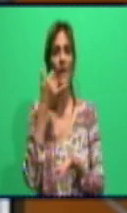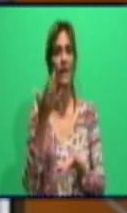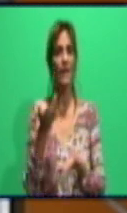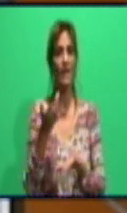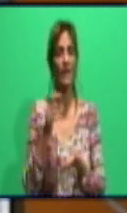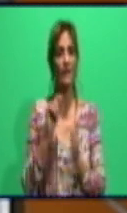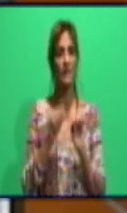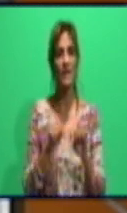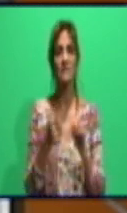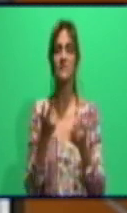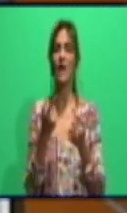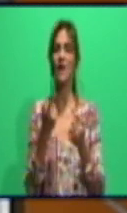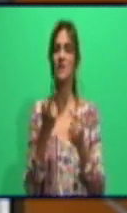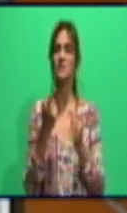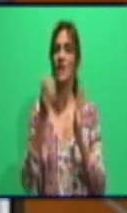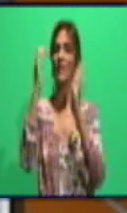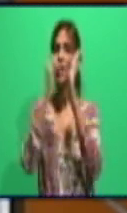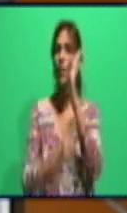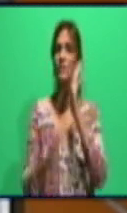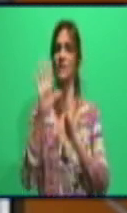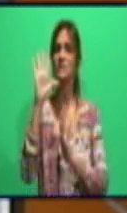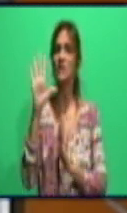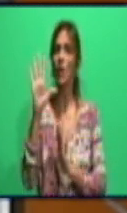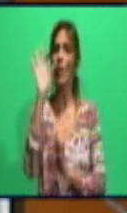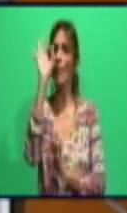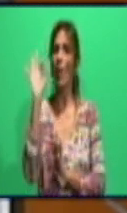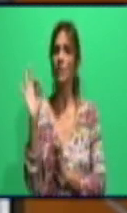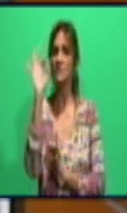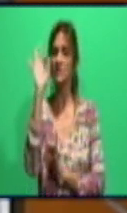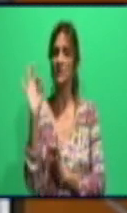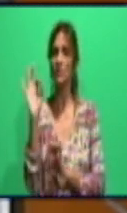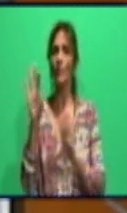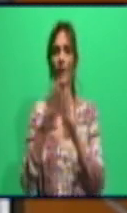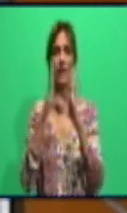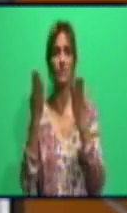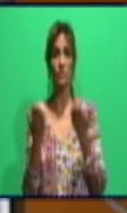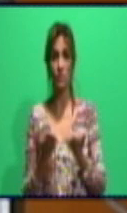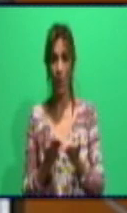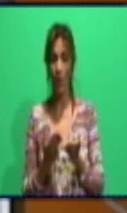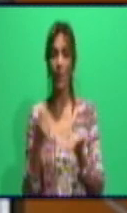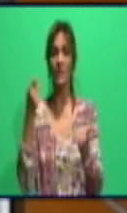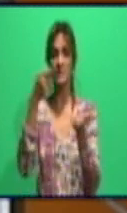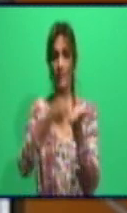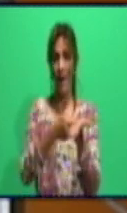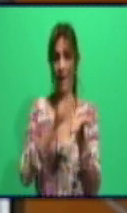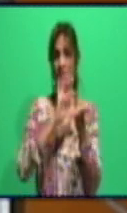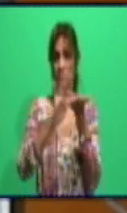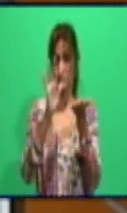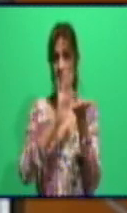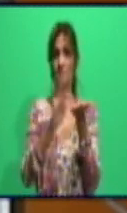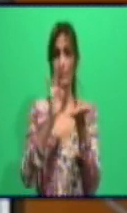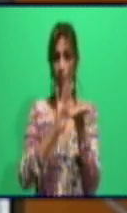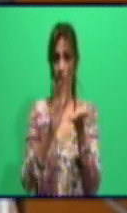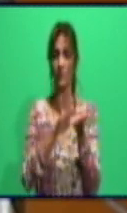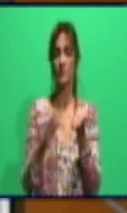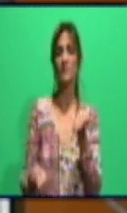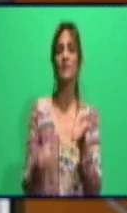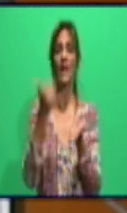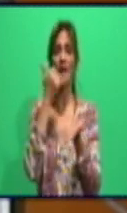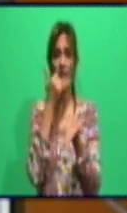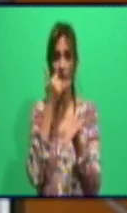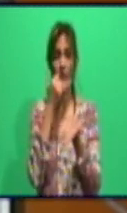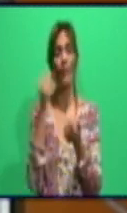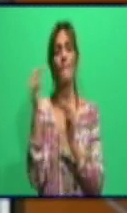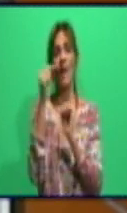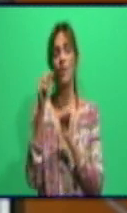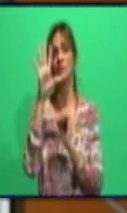un 5% exactamente para todos los servicios de Texas que se paguen a través de la plataforma TransferMovil, que es muy